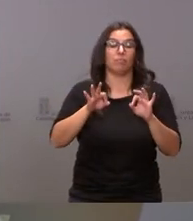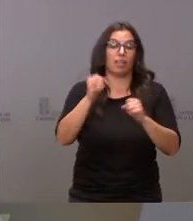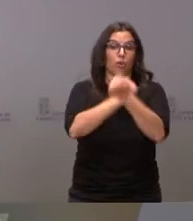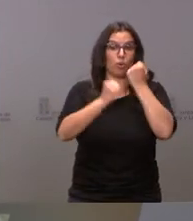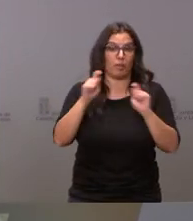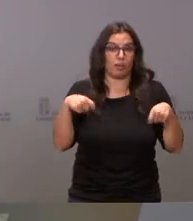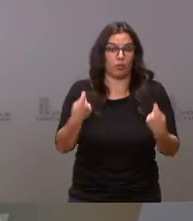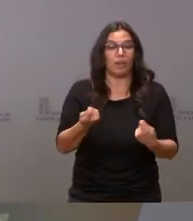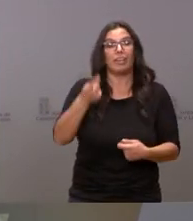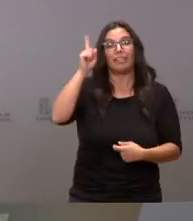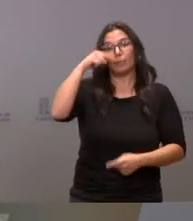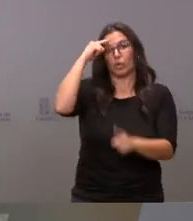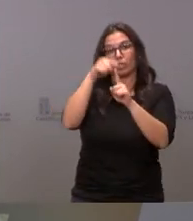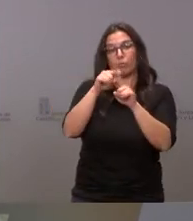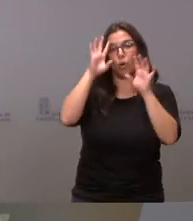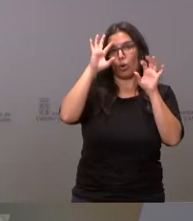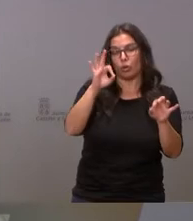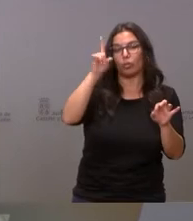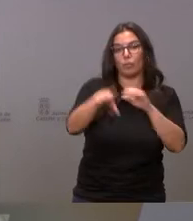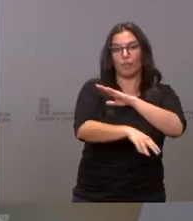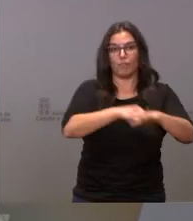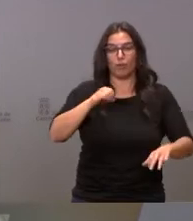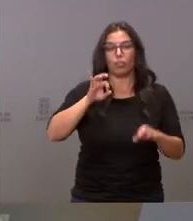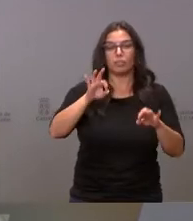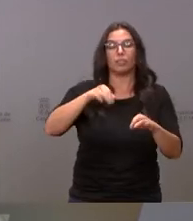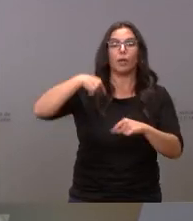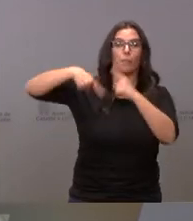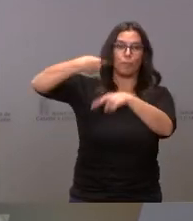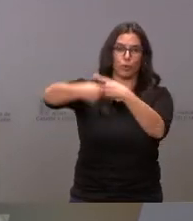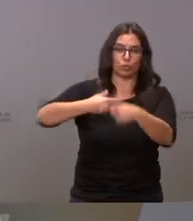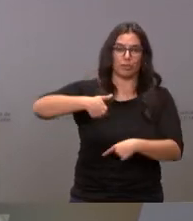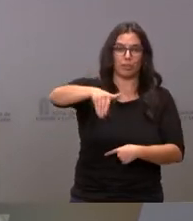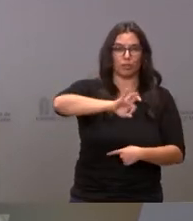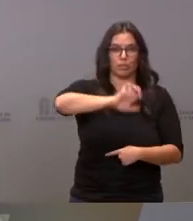supuesto, también con los objetivos y el programa de los fondos Next Generation Europeos.